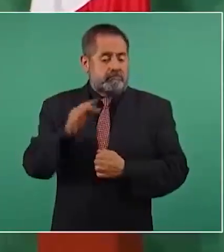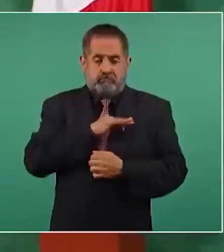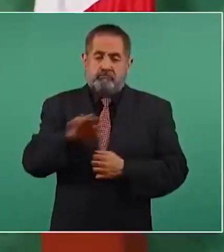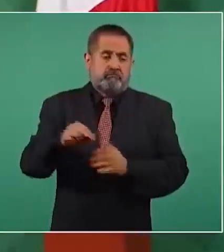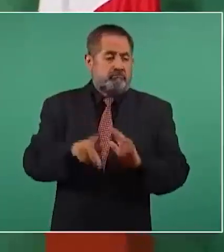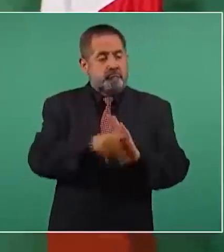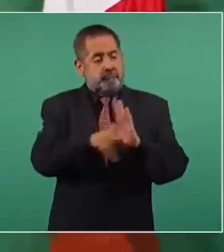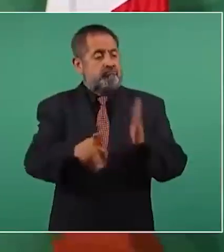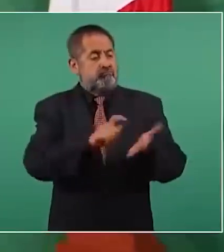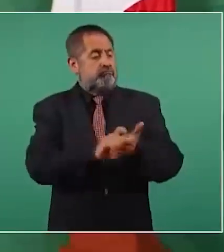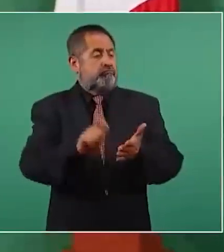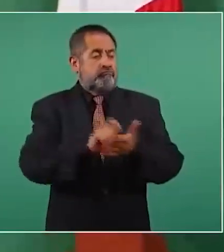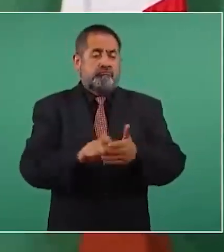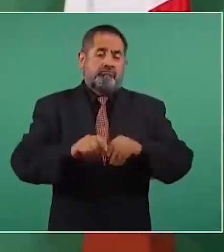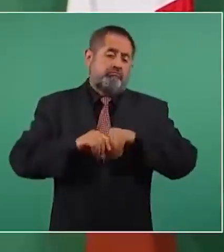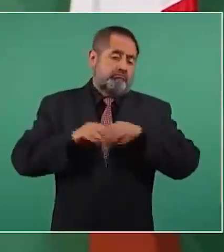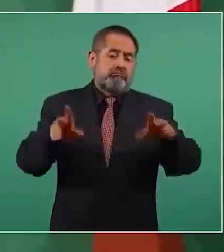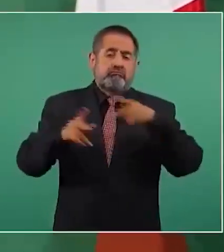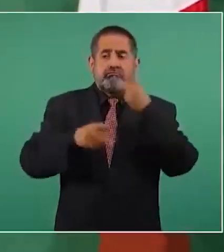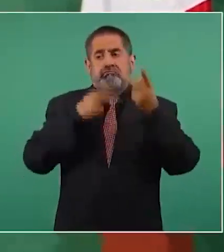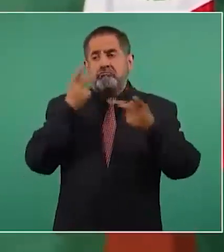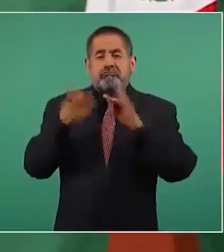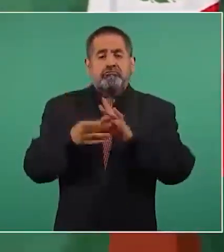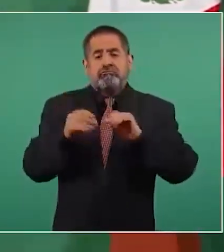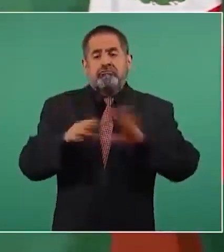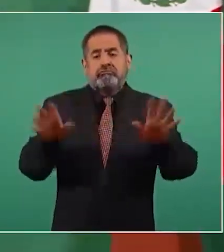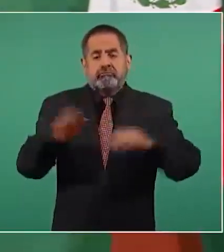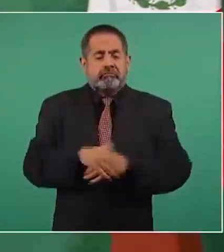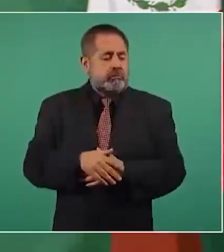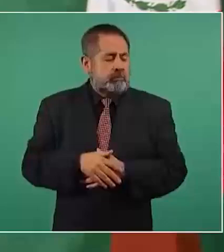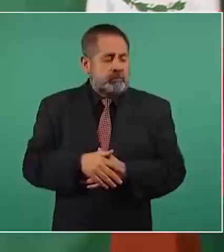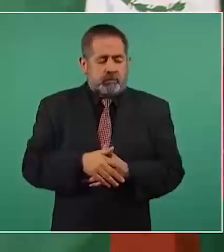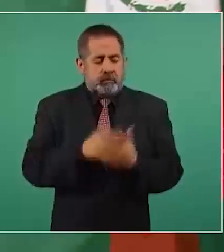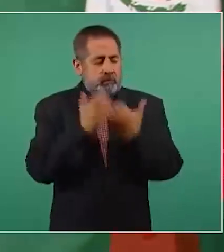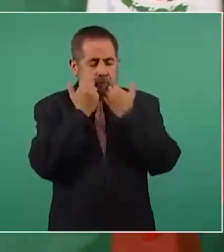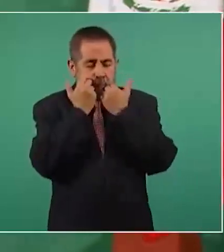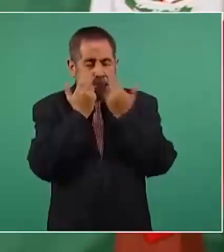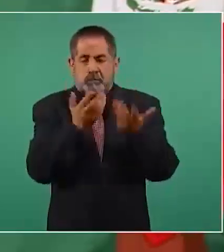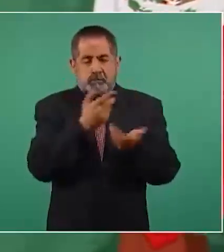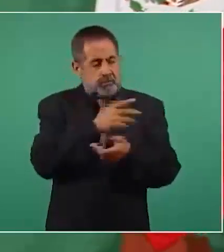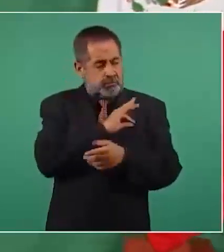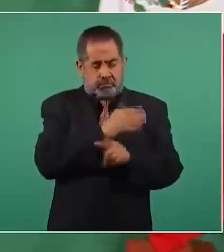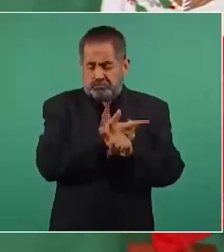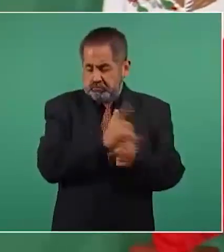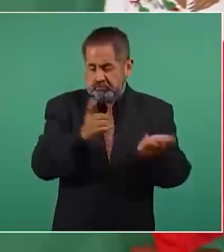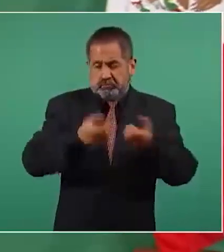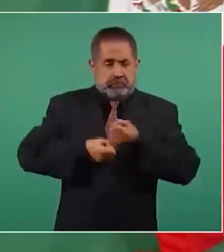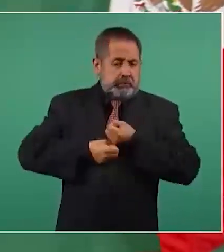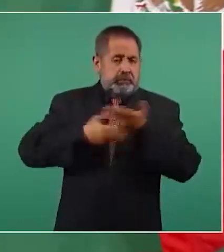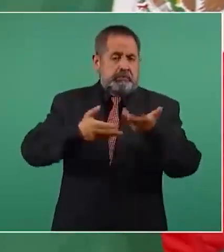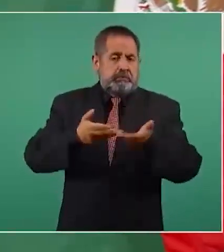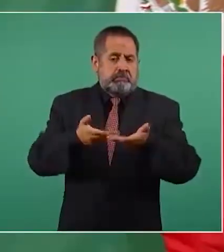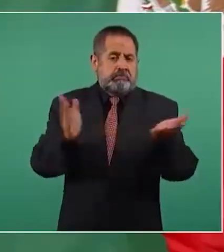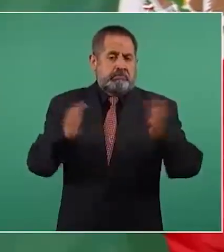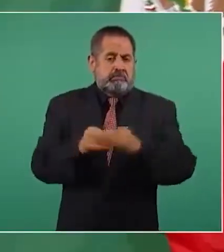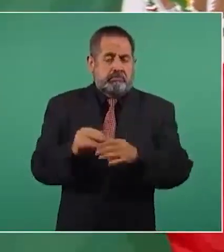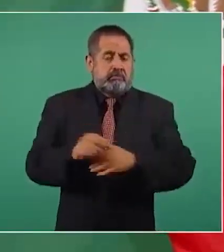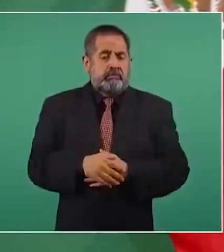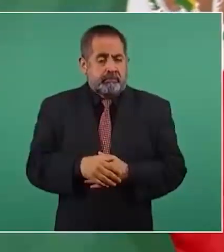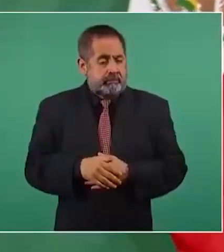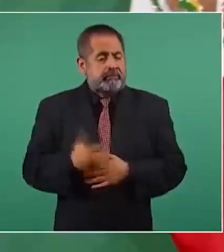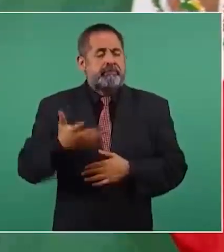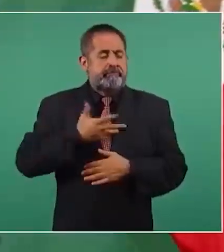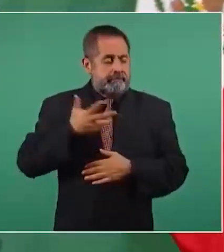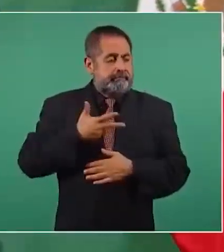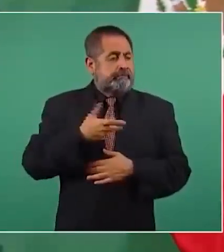decir cualquier cosa, se garantiza el